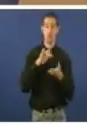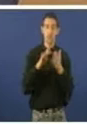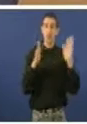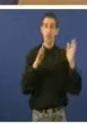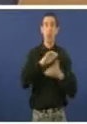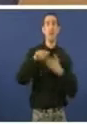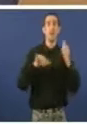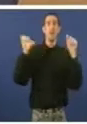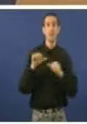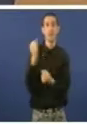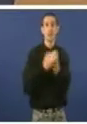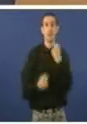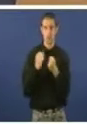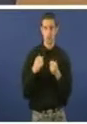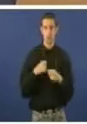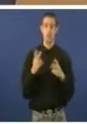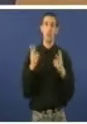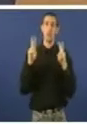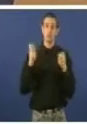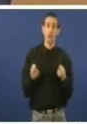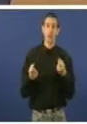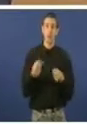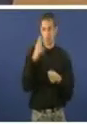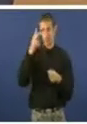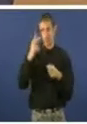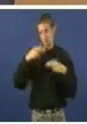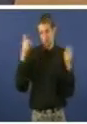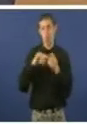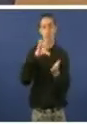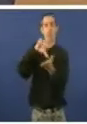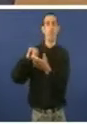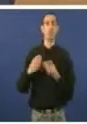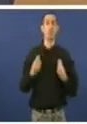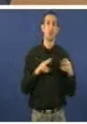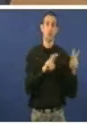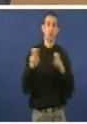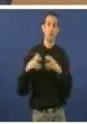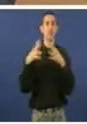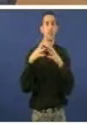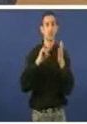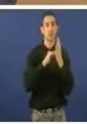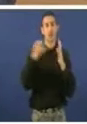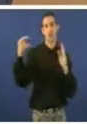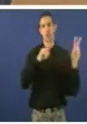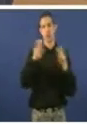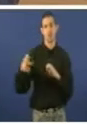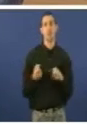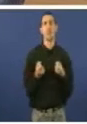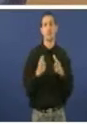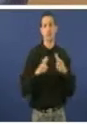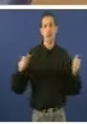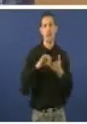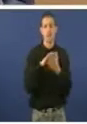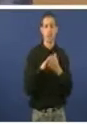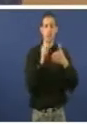máis hospitais públicos máis centros de saúde máis infraestructuras tecnolóxicas máis servizos e menos